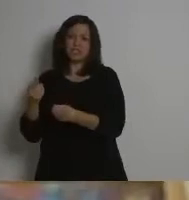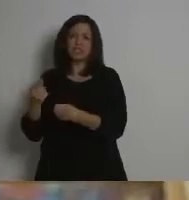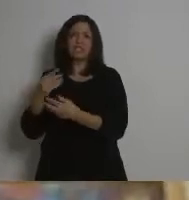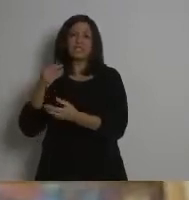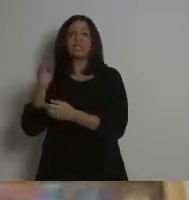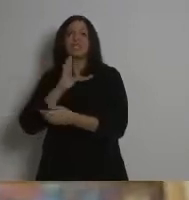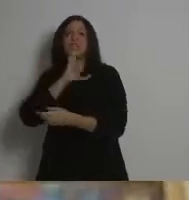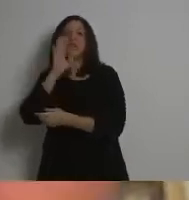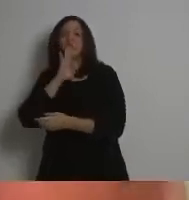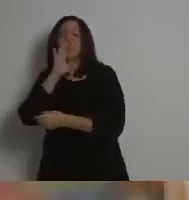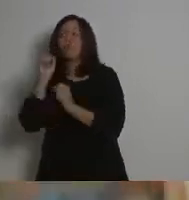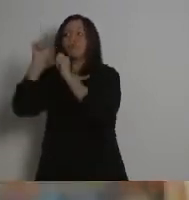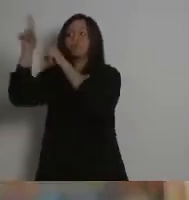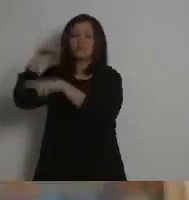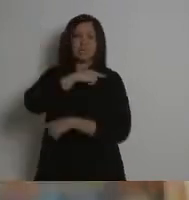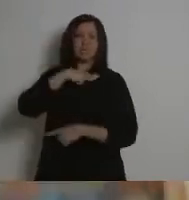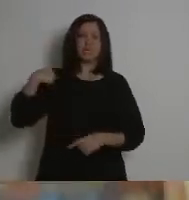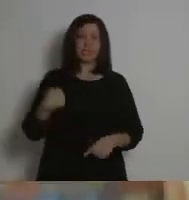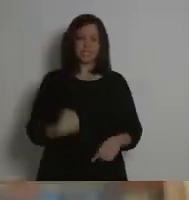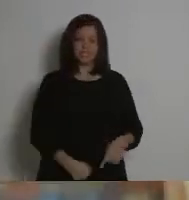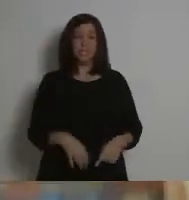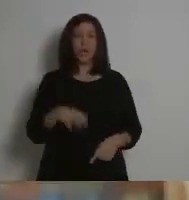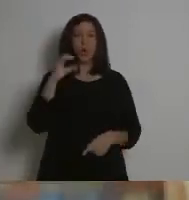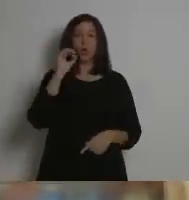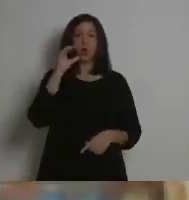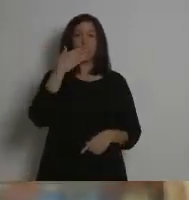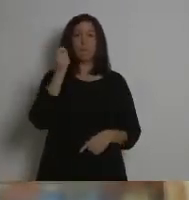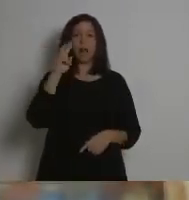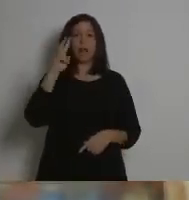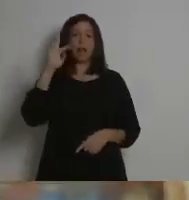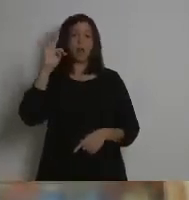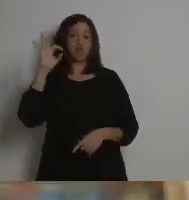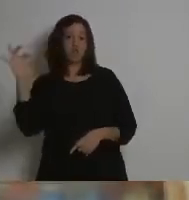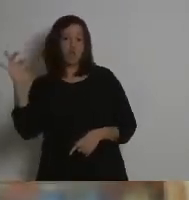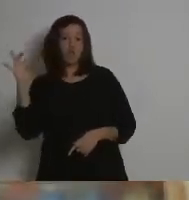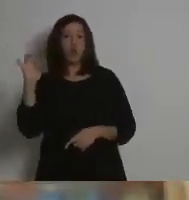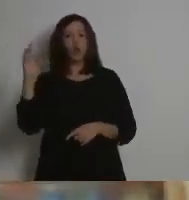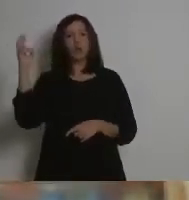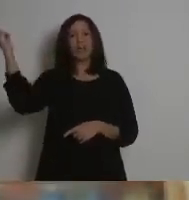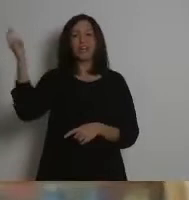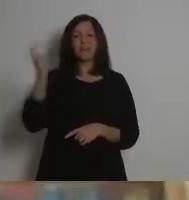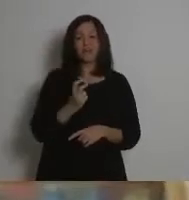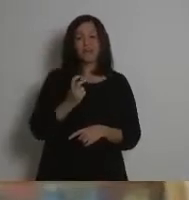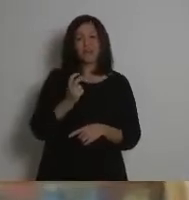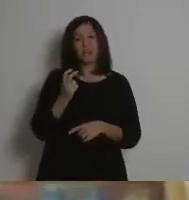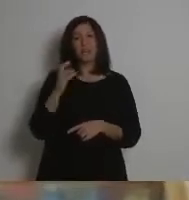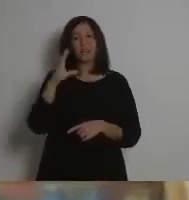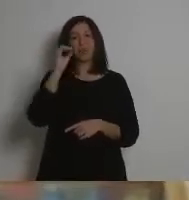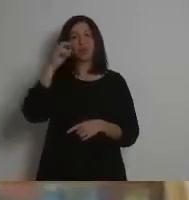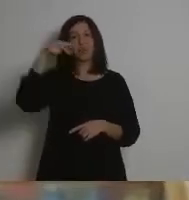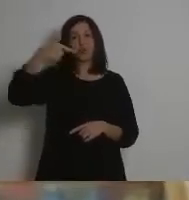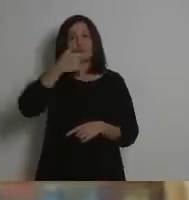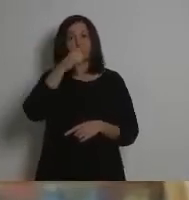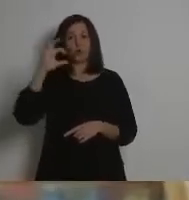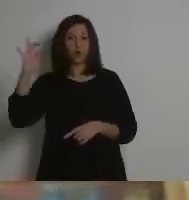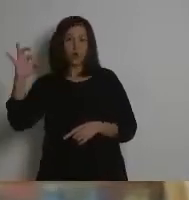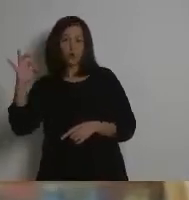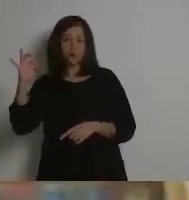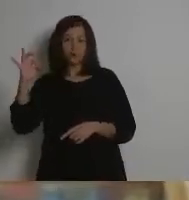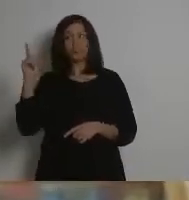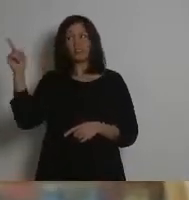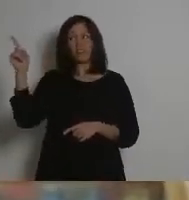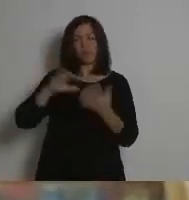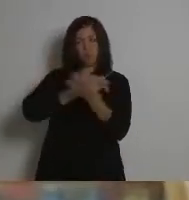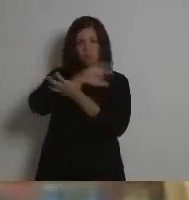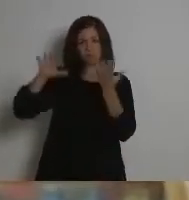China, o del cobalto que viene del Congo, y ya sabemos los problemas que genera la República Democrática